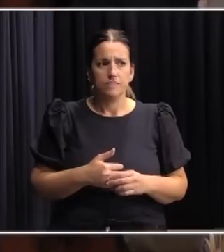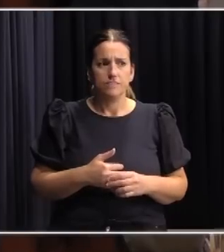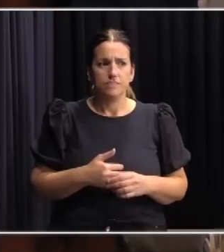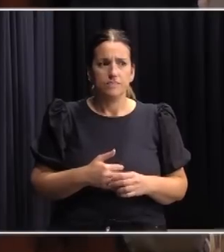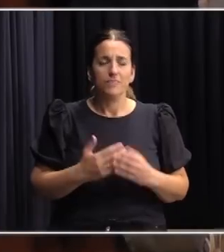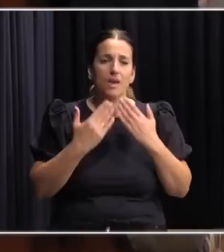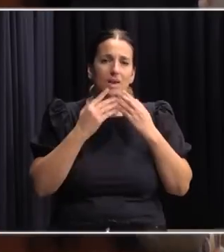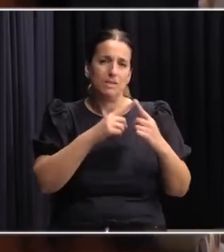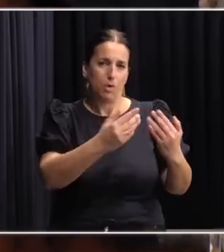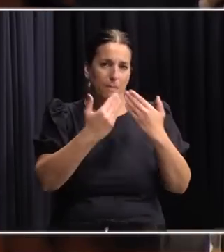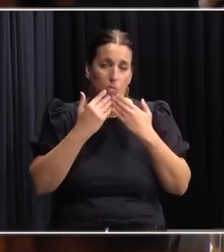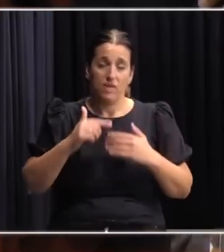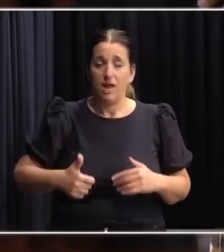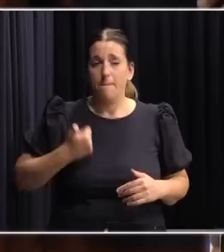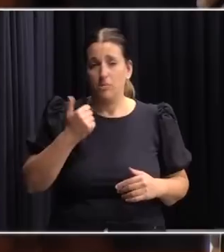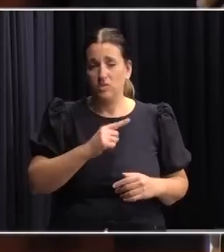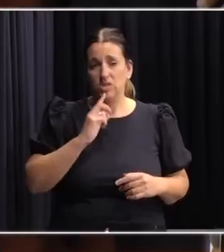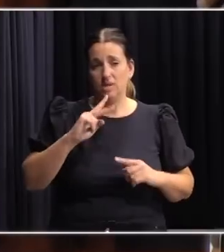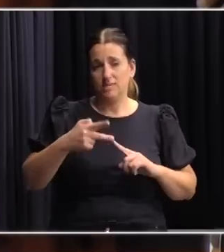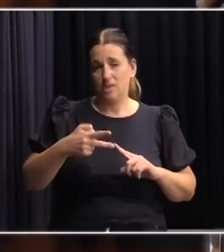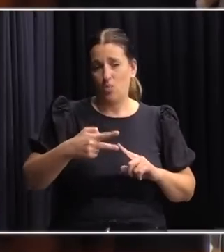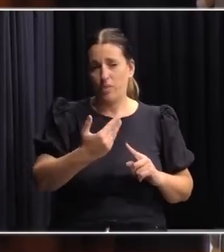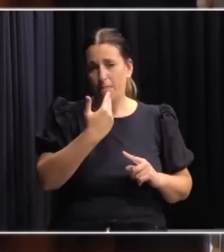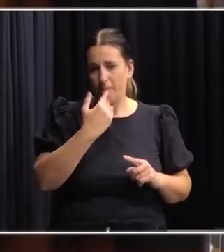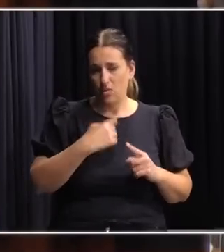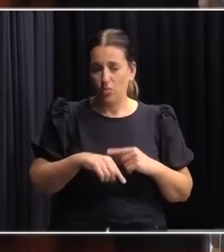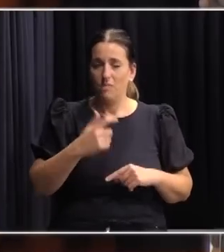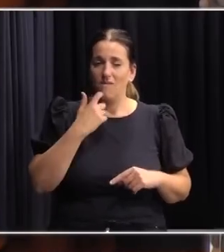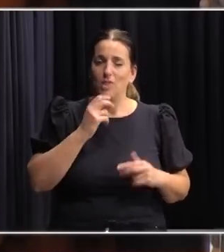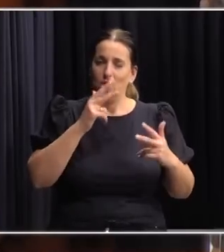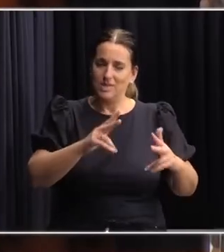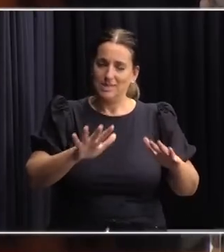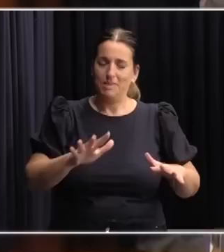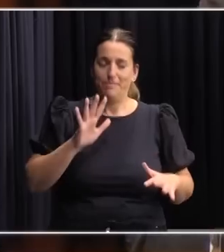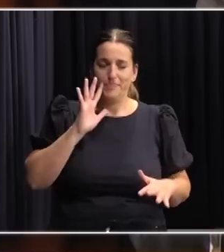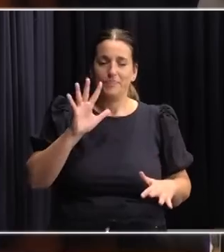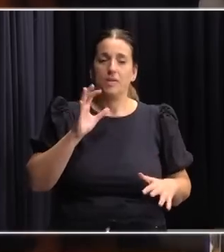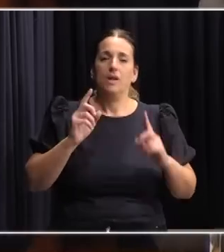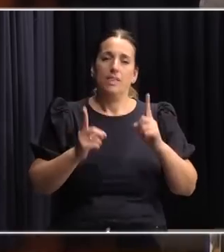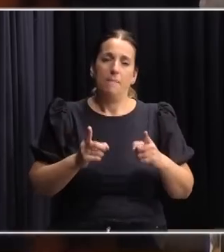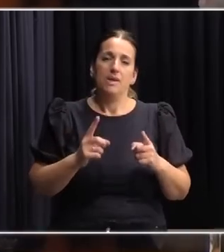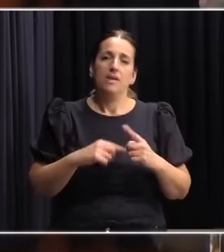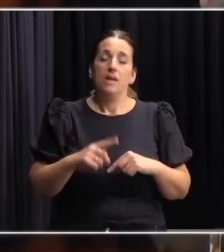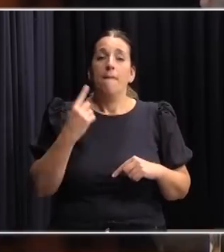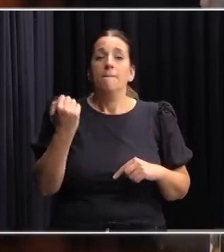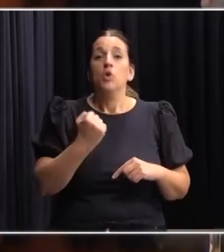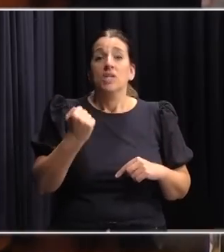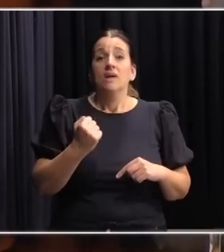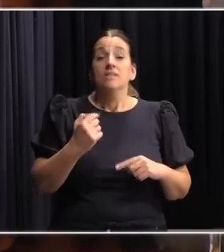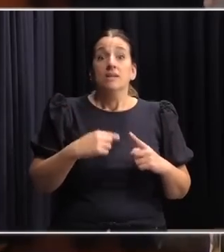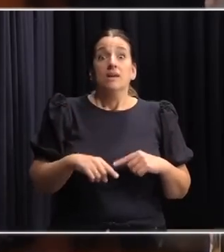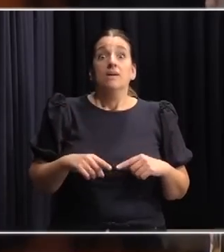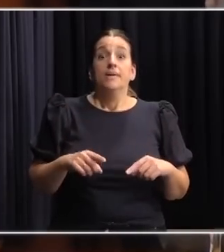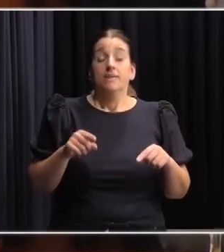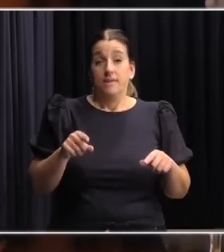Gracias por la pregunta y aprovecho la segunda porque obvié decir algo que también era como algo que estaba